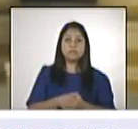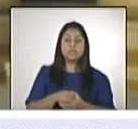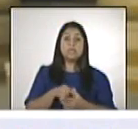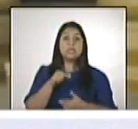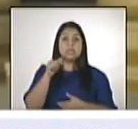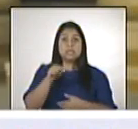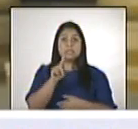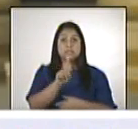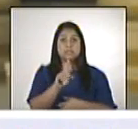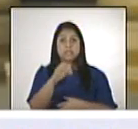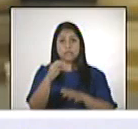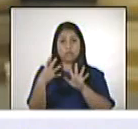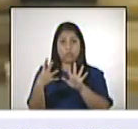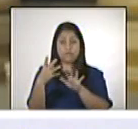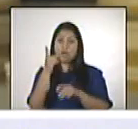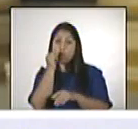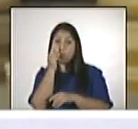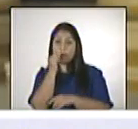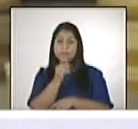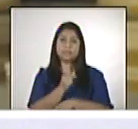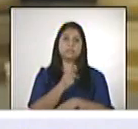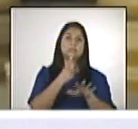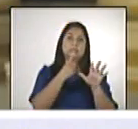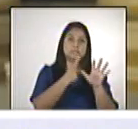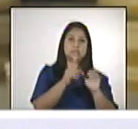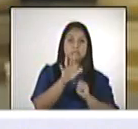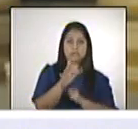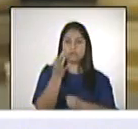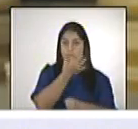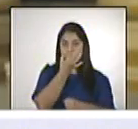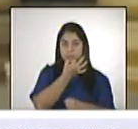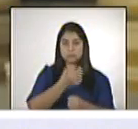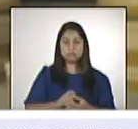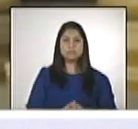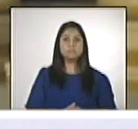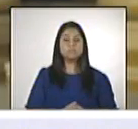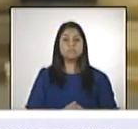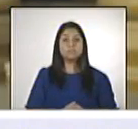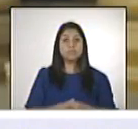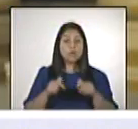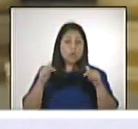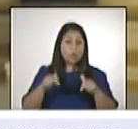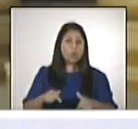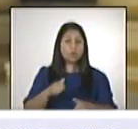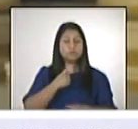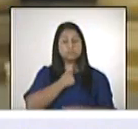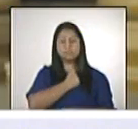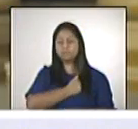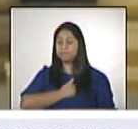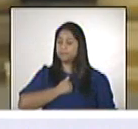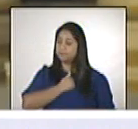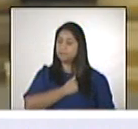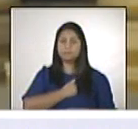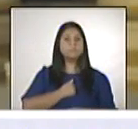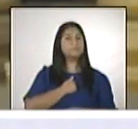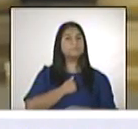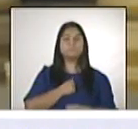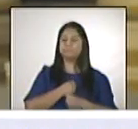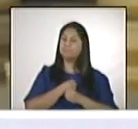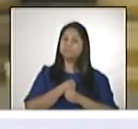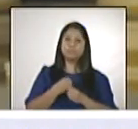109 son masculinos y 65 femeninos. Este día lamentamos profundamente